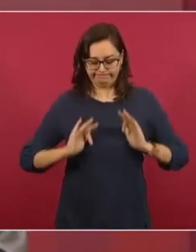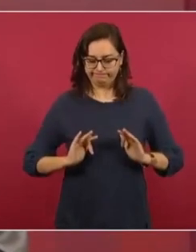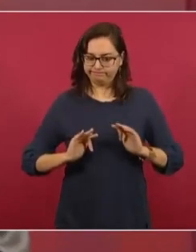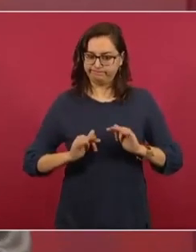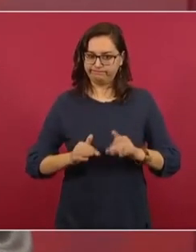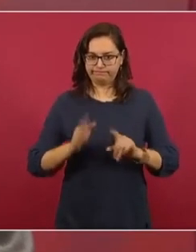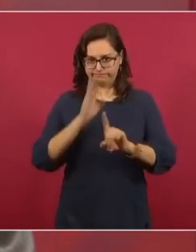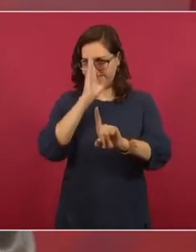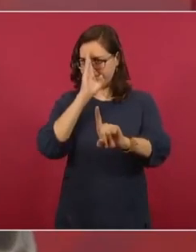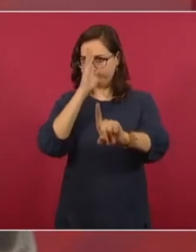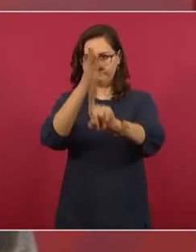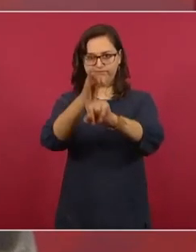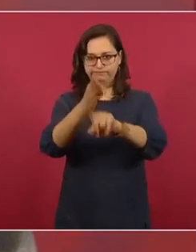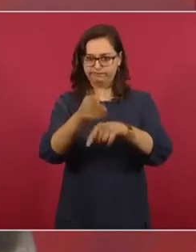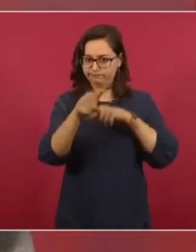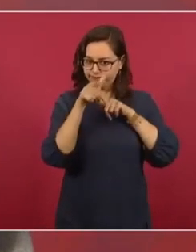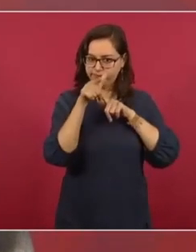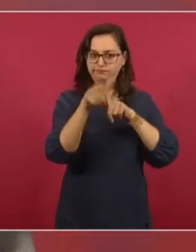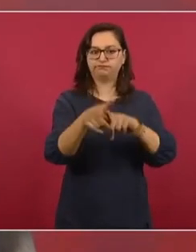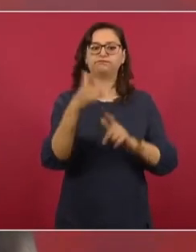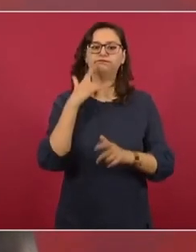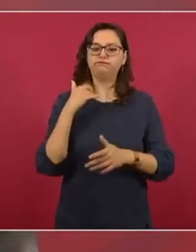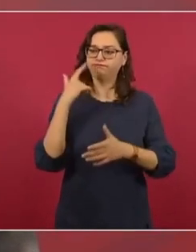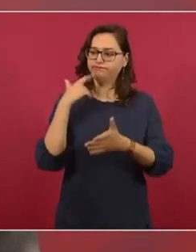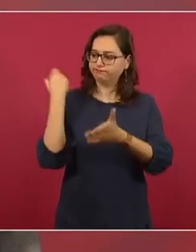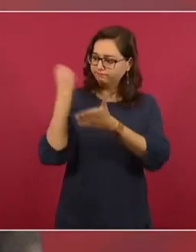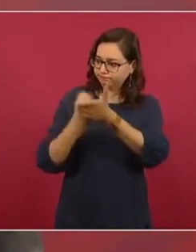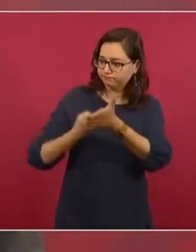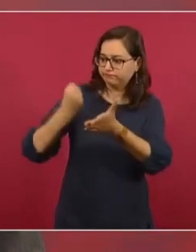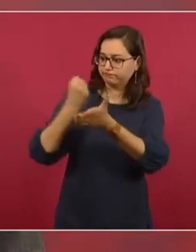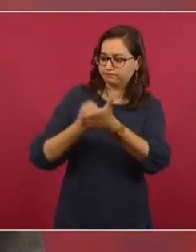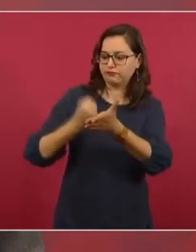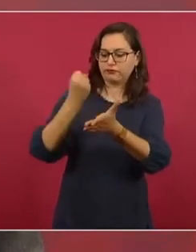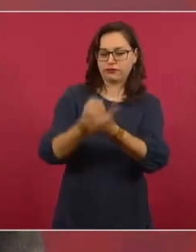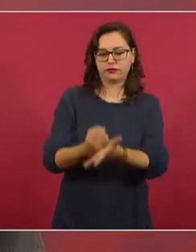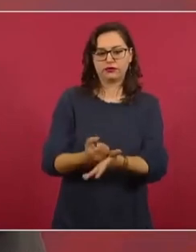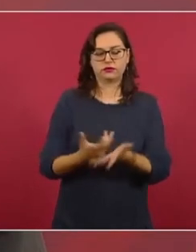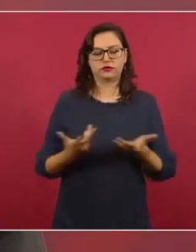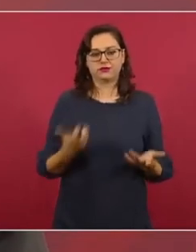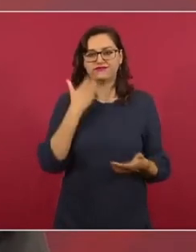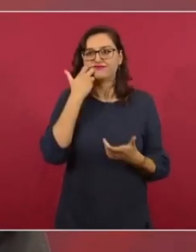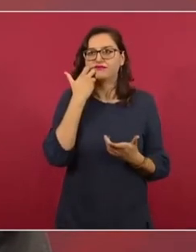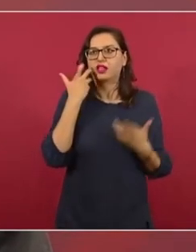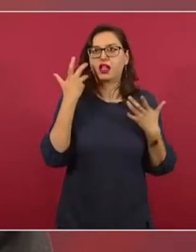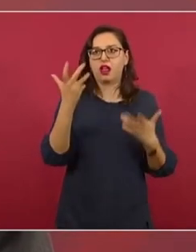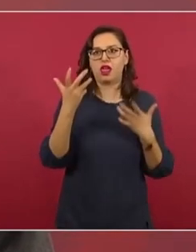luchando por nuestros ideales, por nuestros principios.